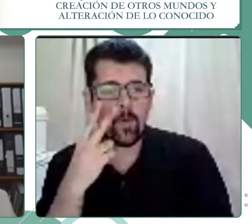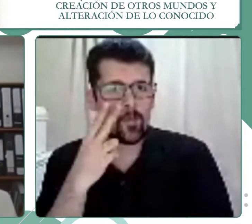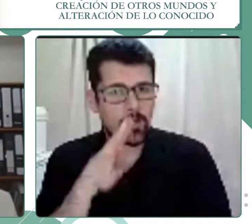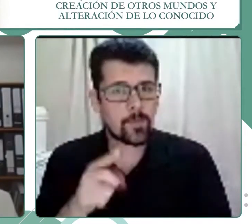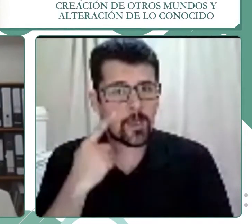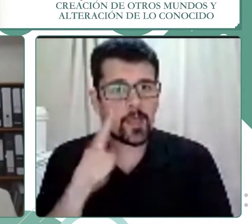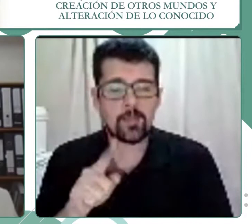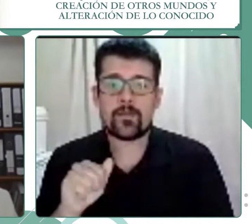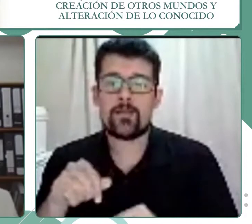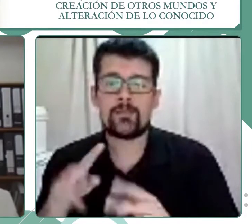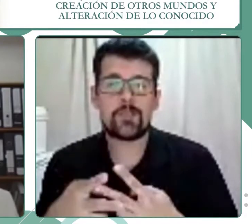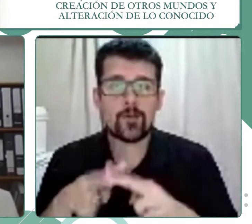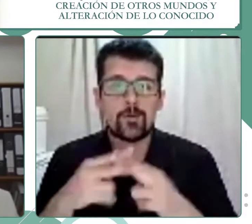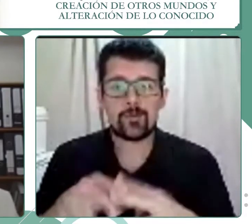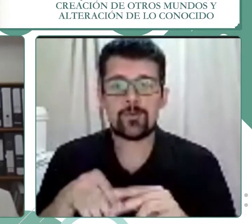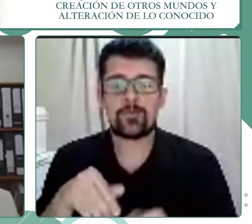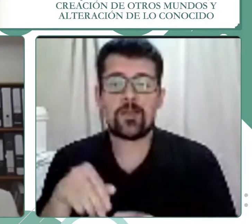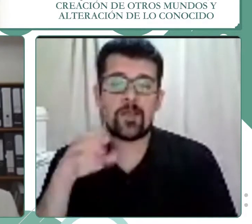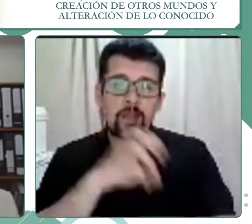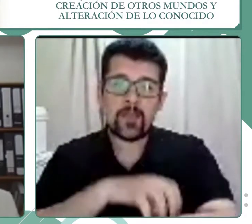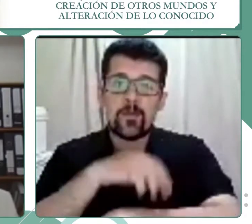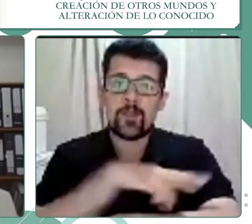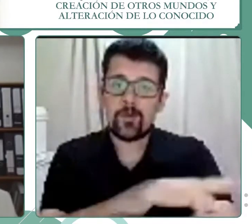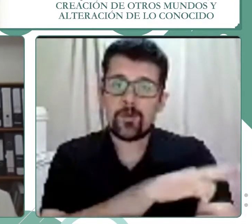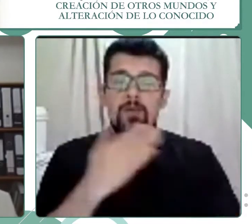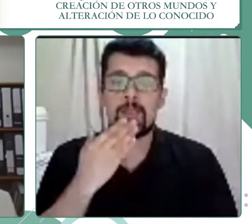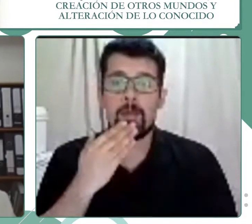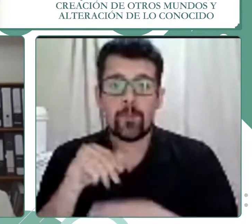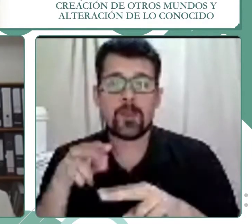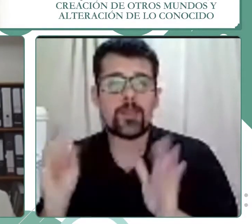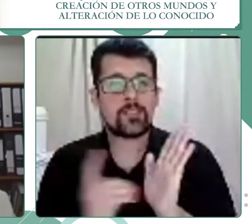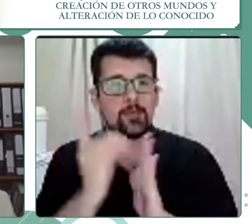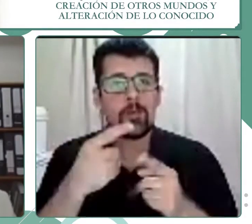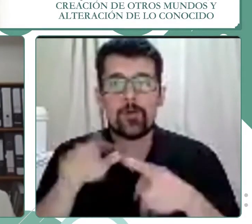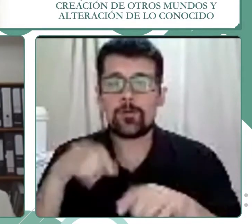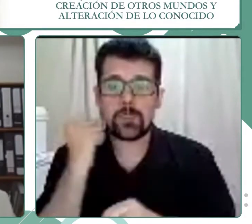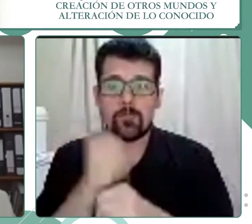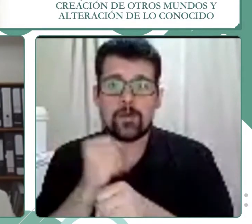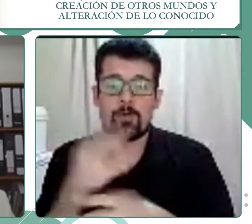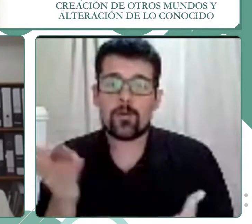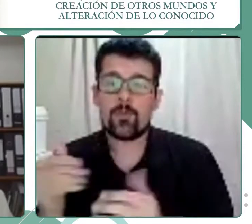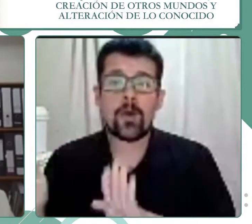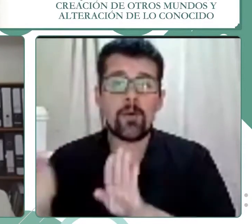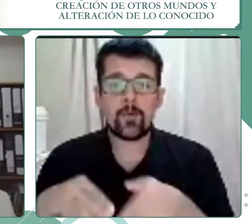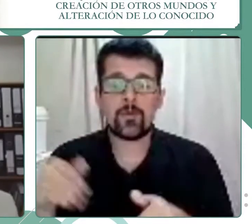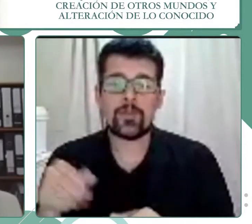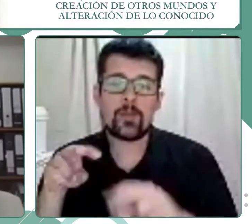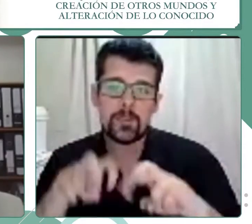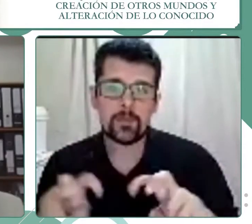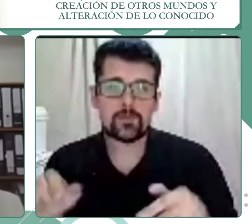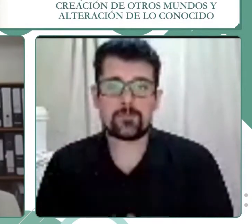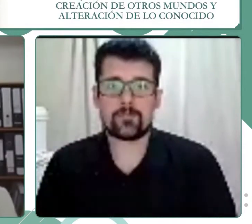lector de los ríos, y también ha desarrollado otros trabajos como co-investigadoras de proyectos fondos.